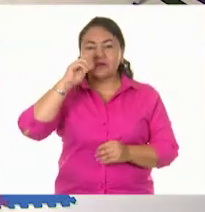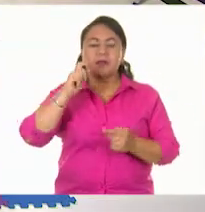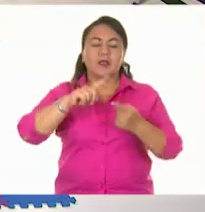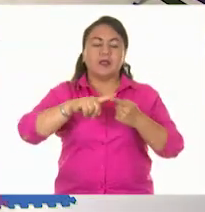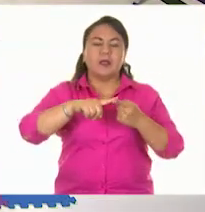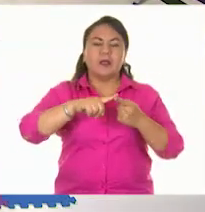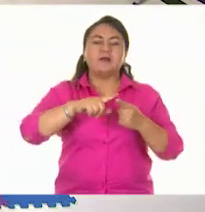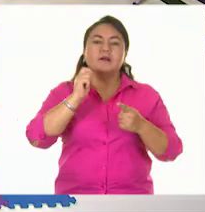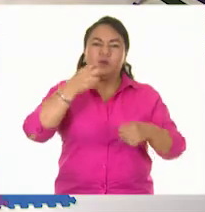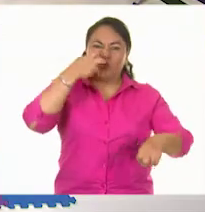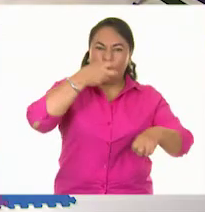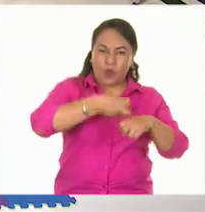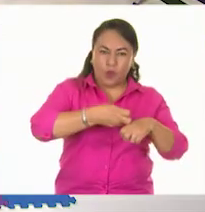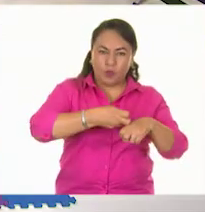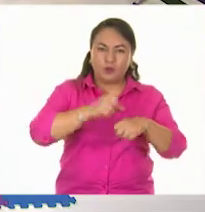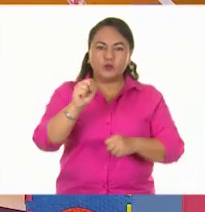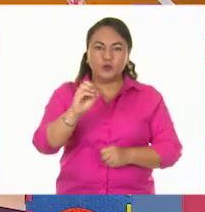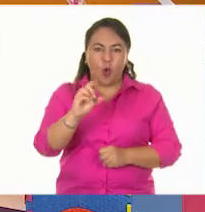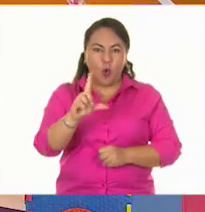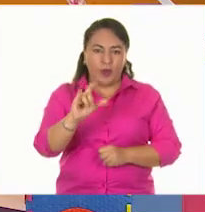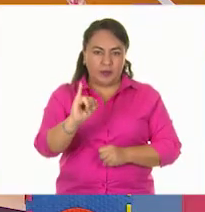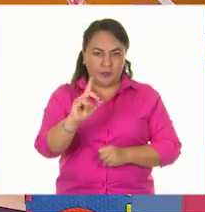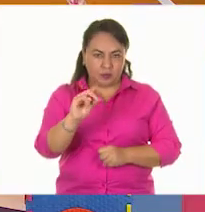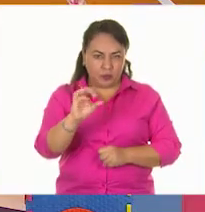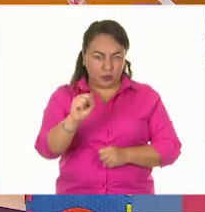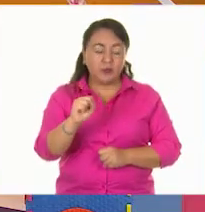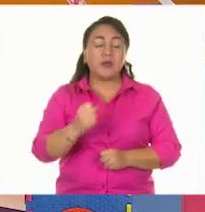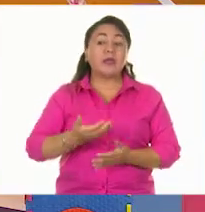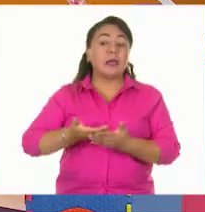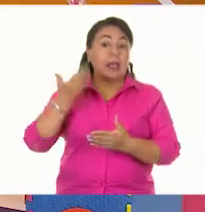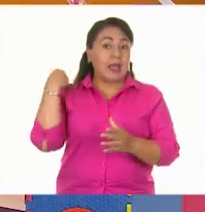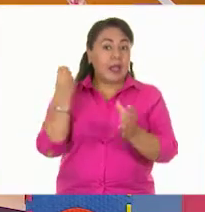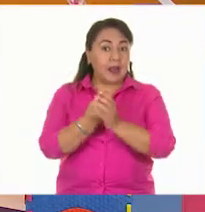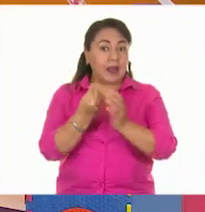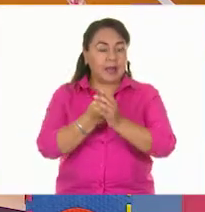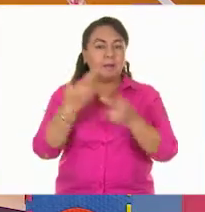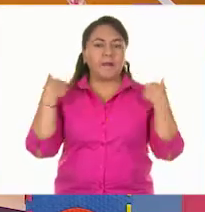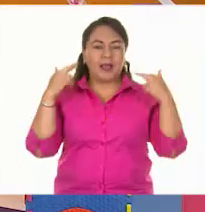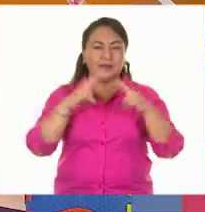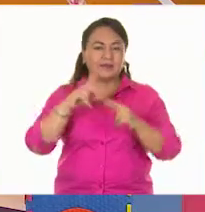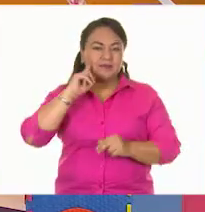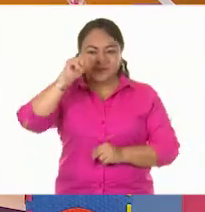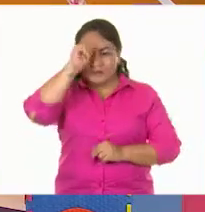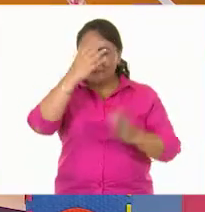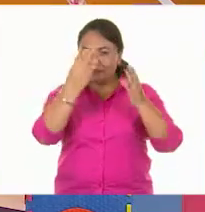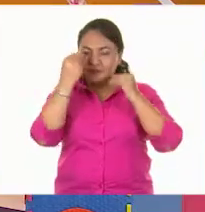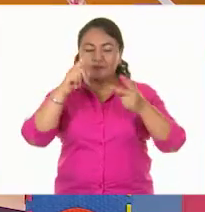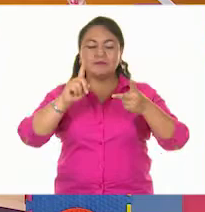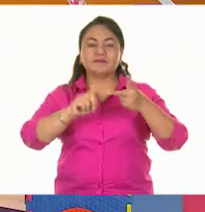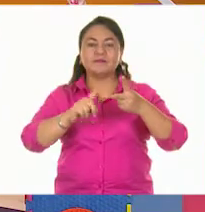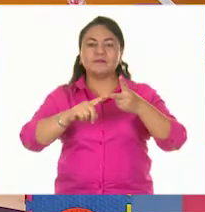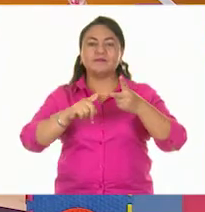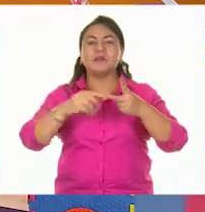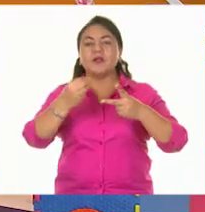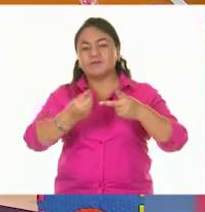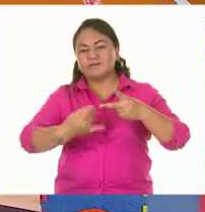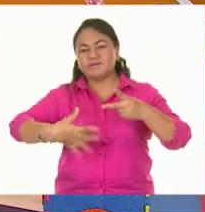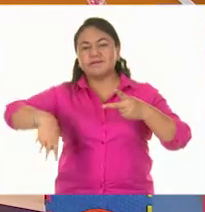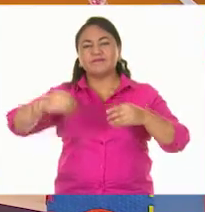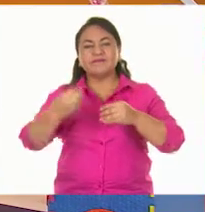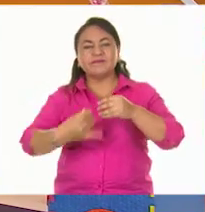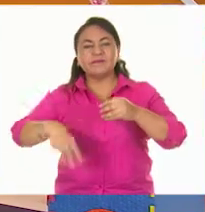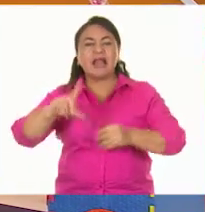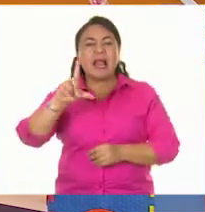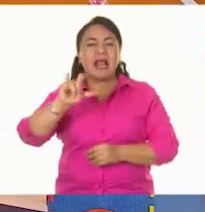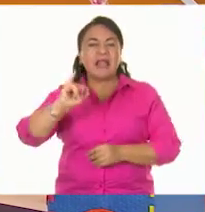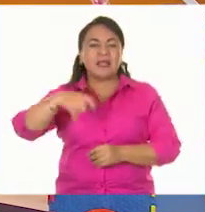sólidos y la maestra Abreed, la clase pasada, nos enseñó algunas características de los líquidos. Alexia, ¿tú